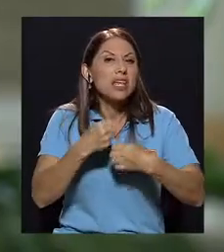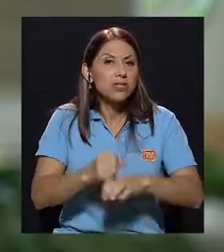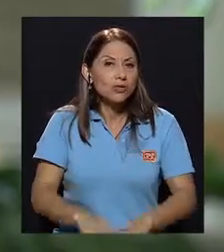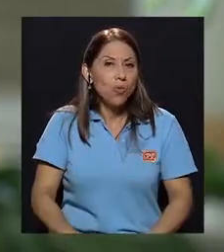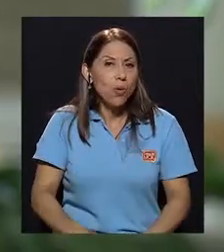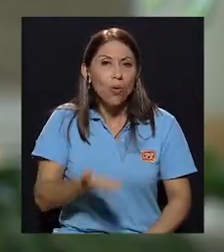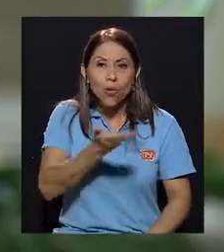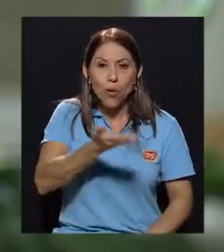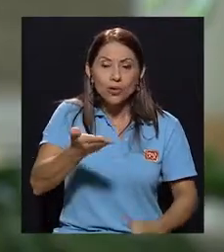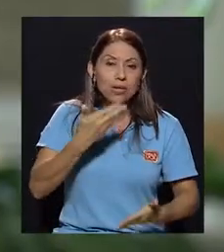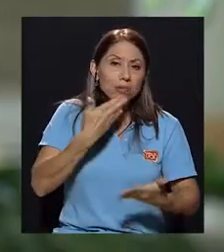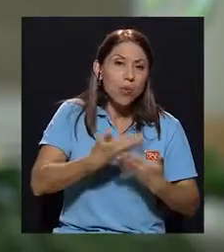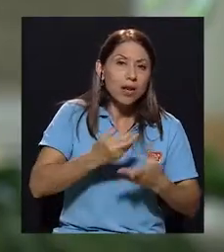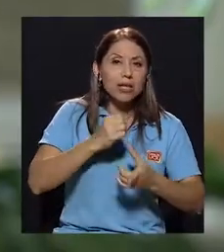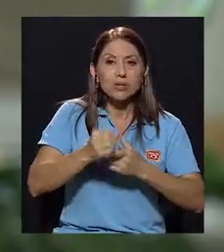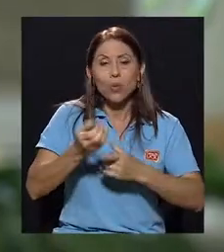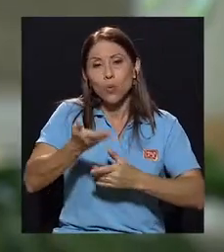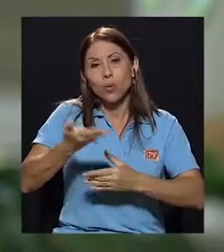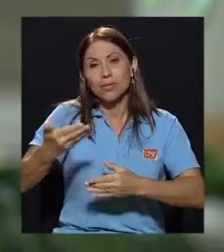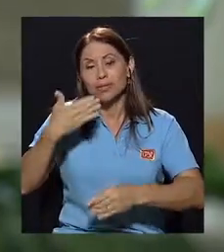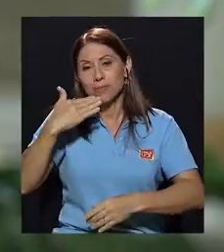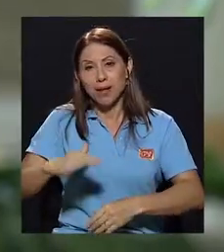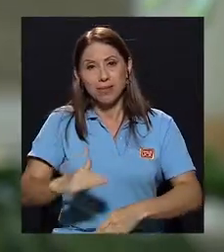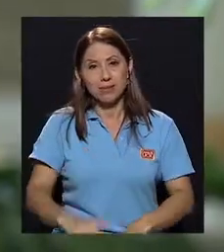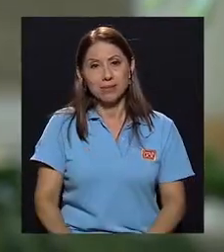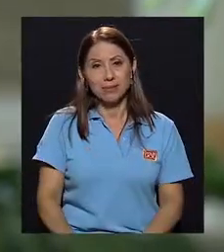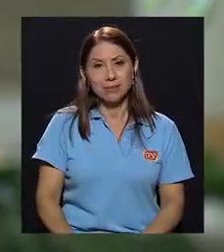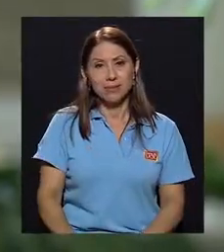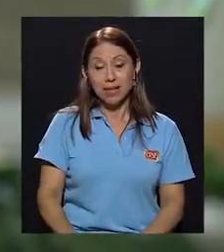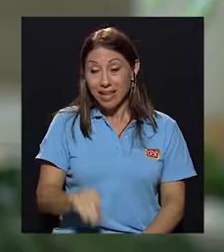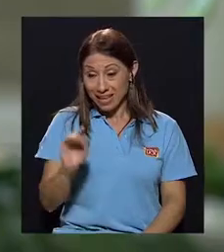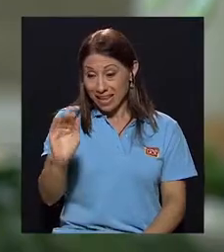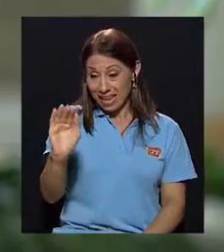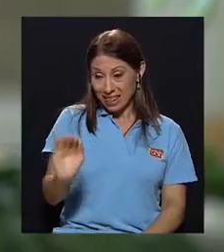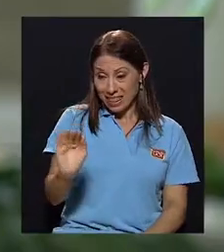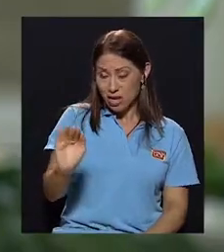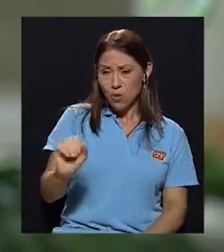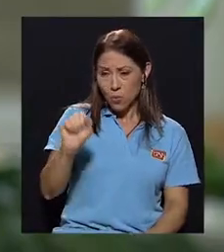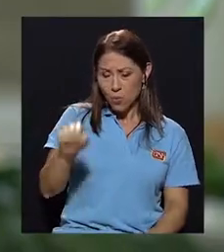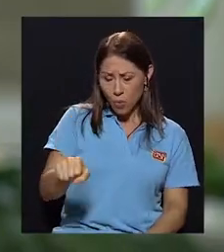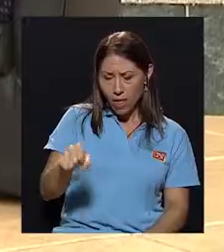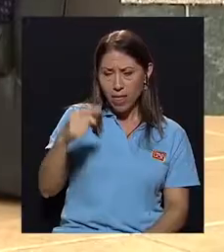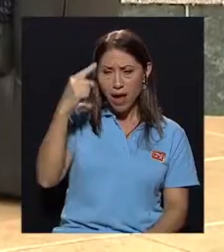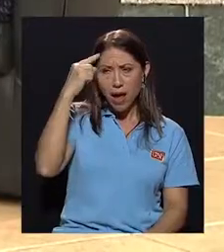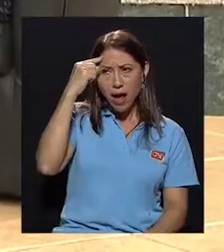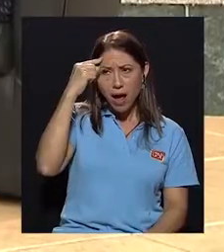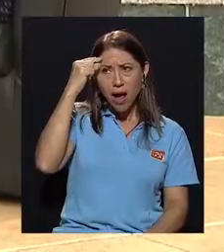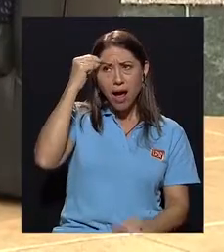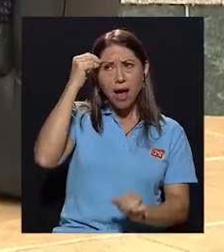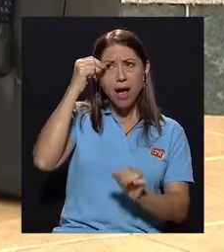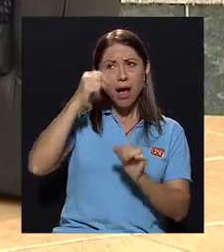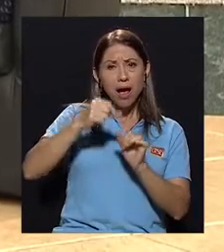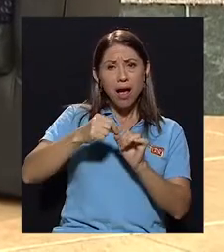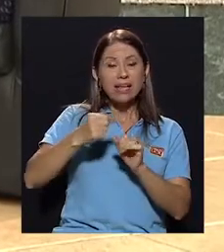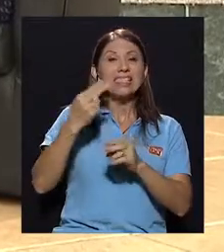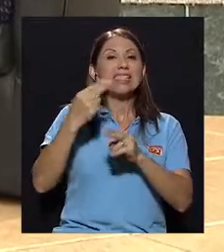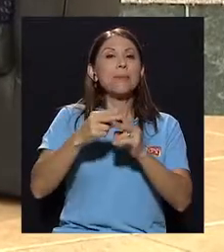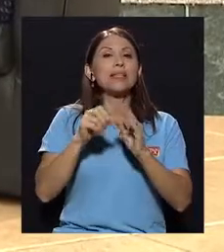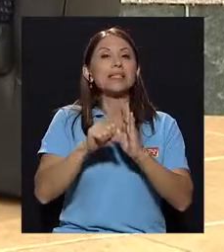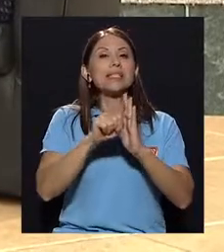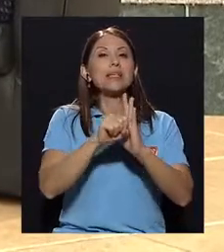con tal de que el niño, de que la niña pueda ir haciendo memoria, ir haciendo lo que llamamos simbolización,